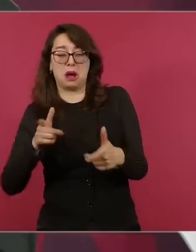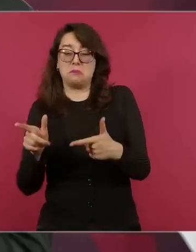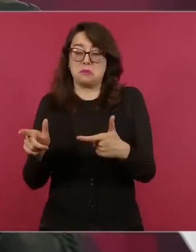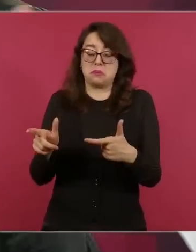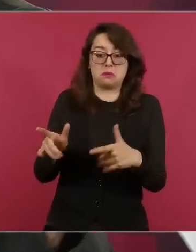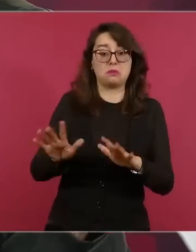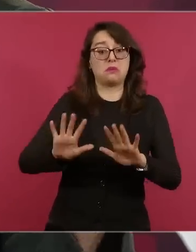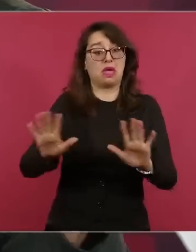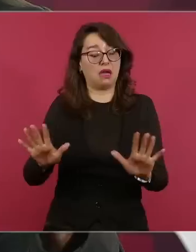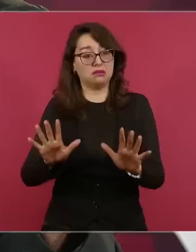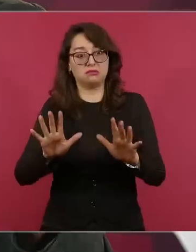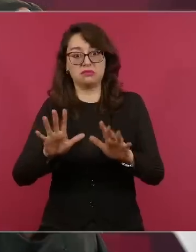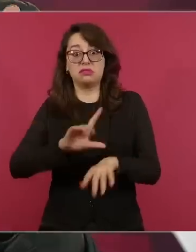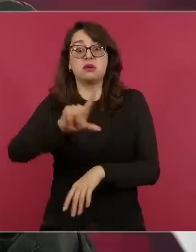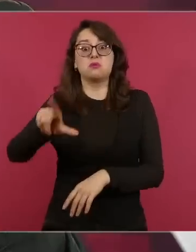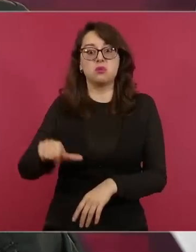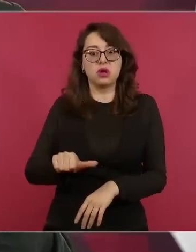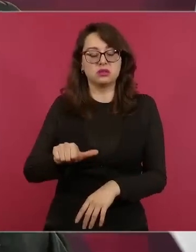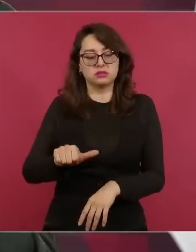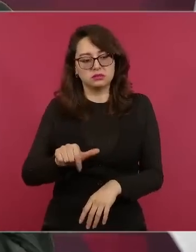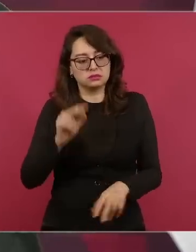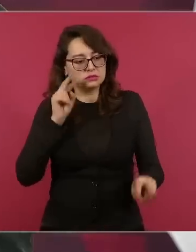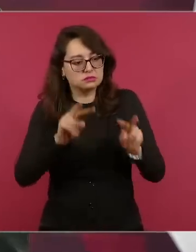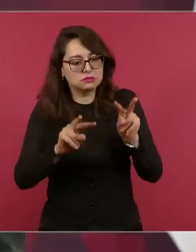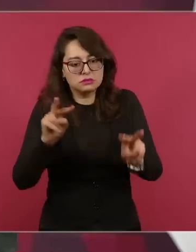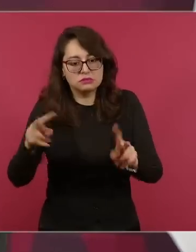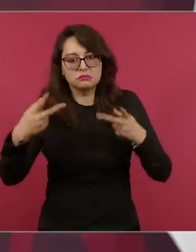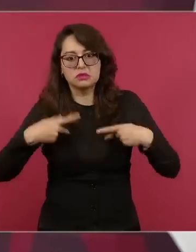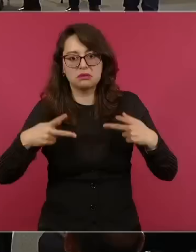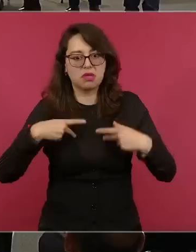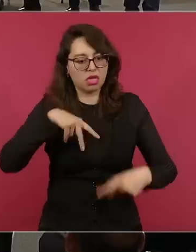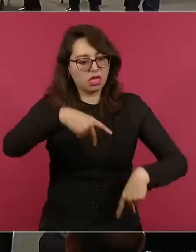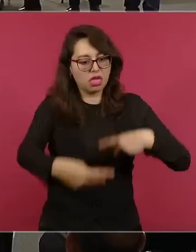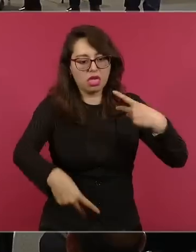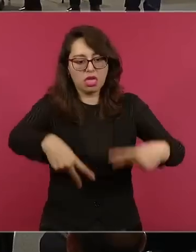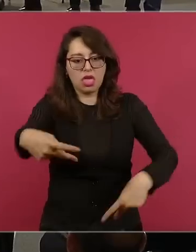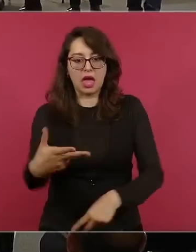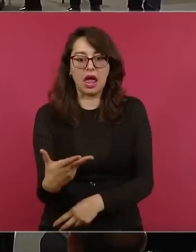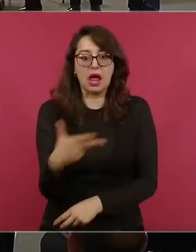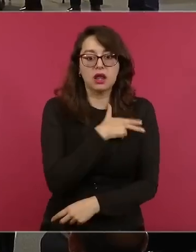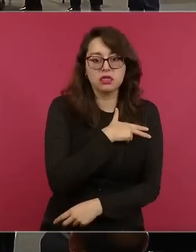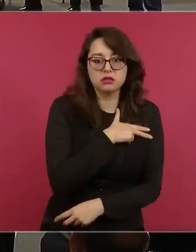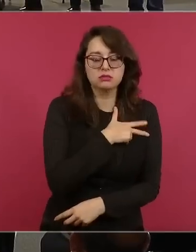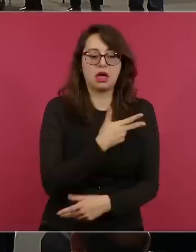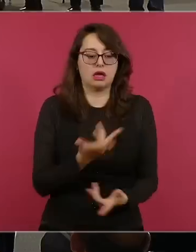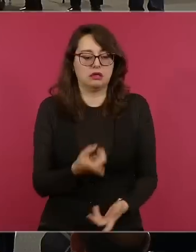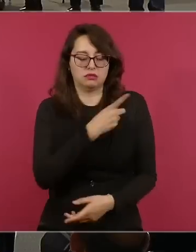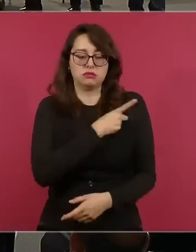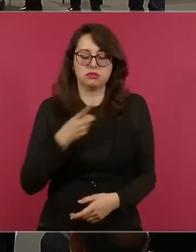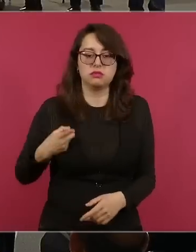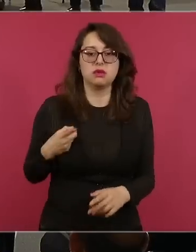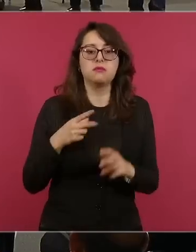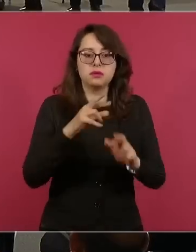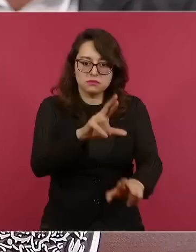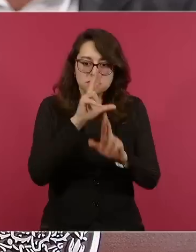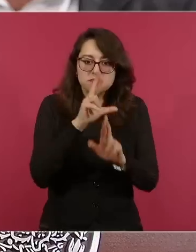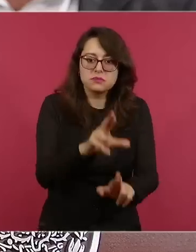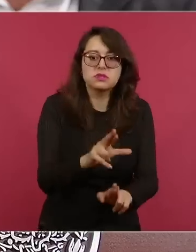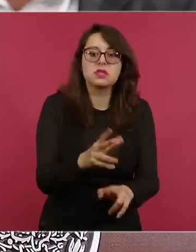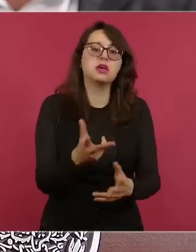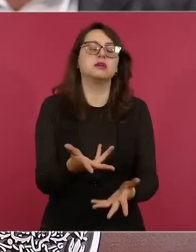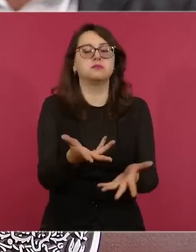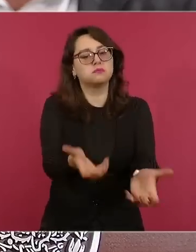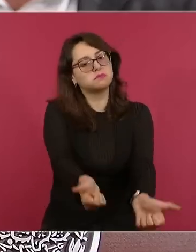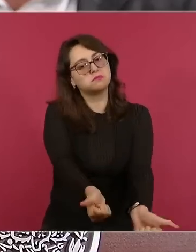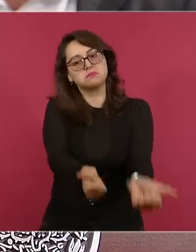los médicos, militares, enfermeras curan a